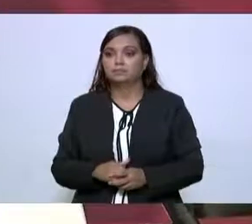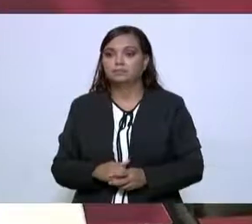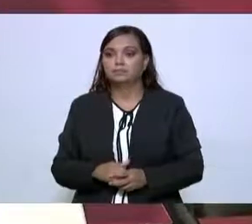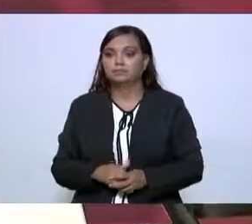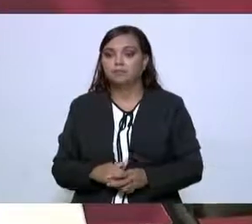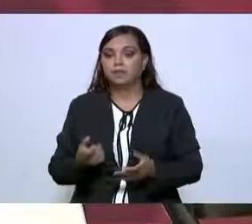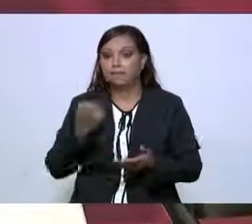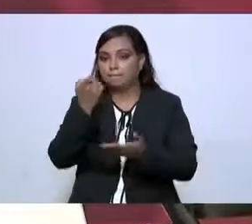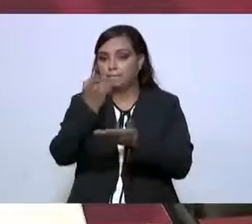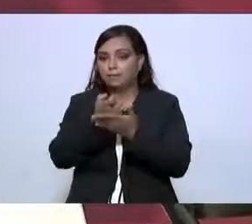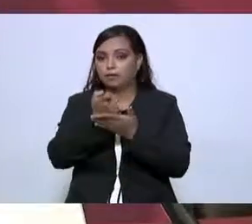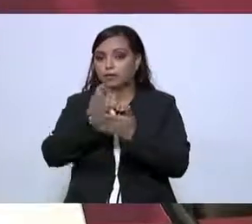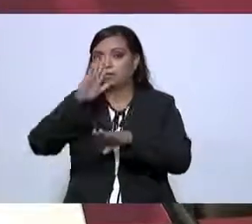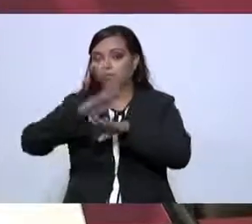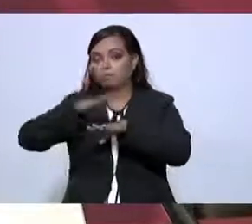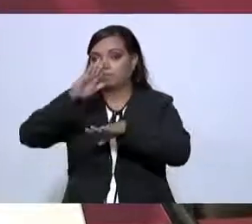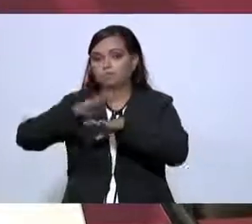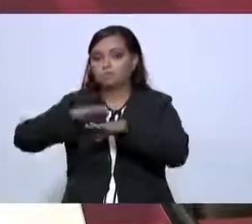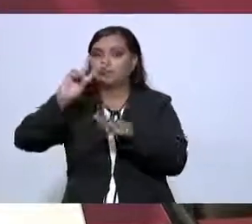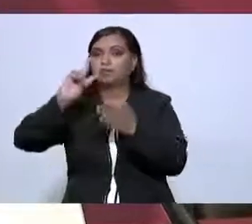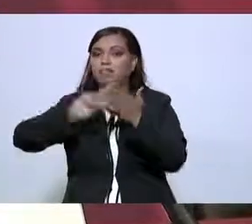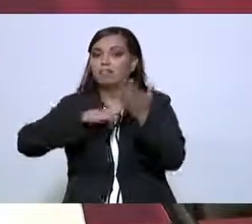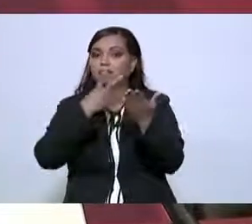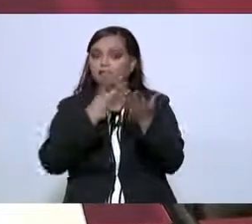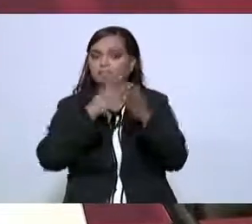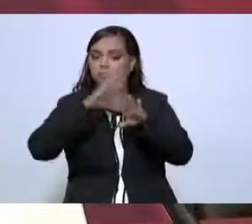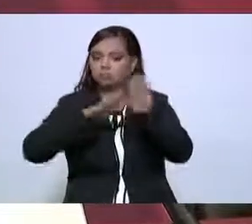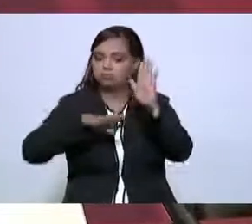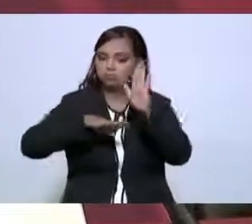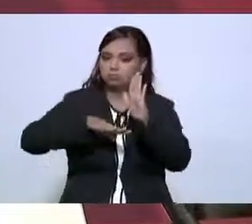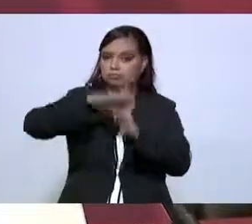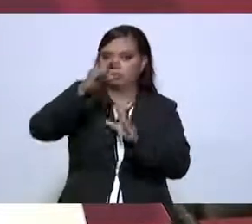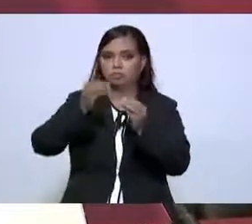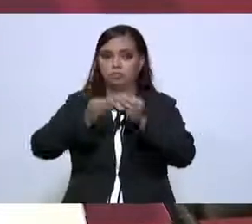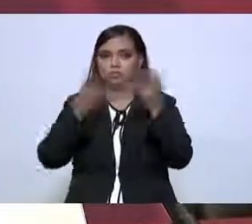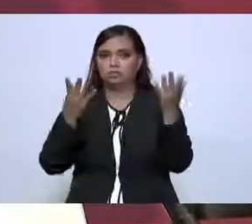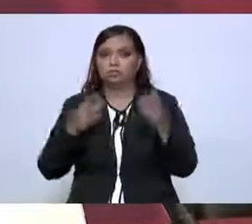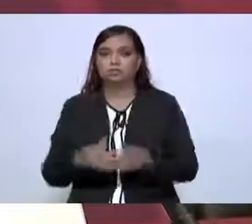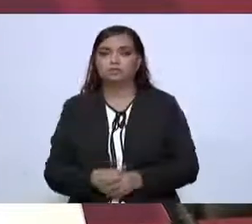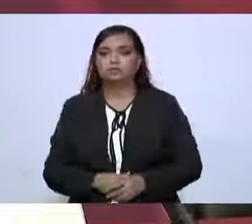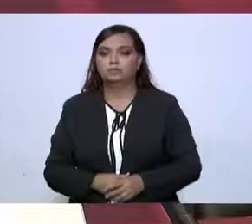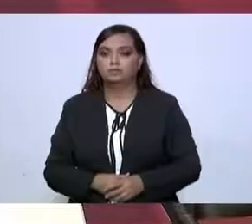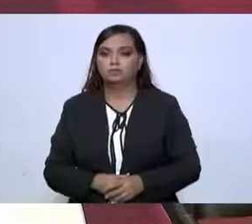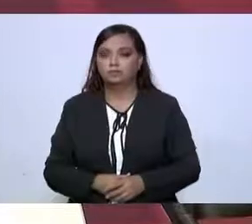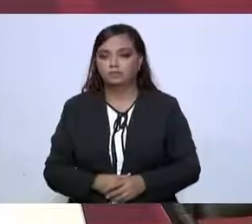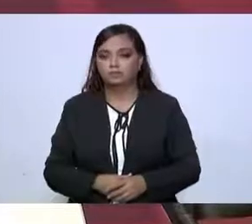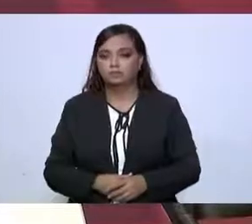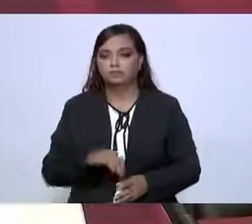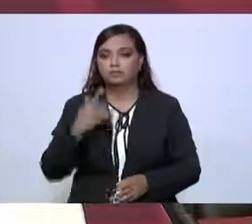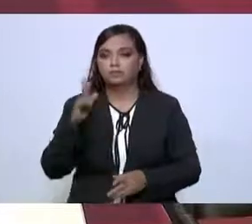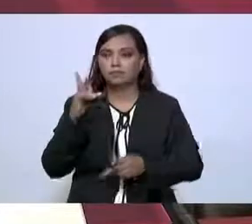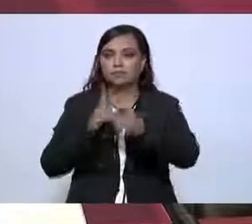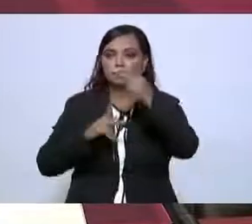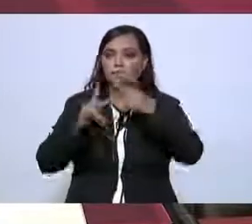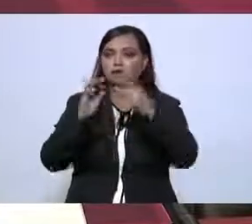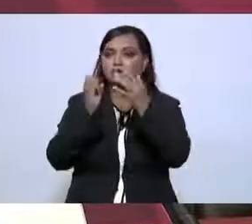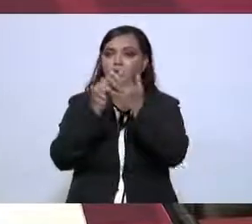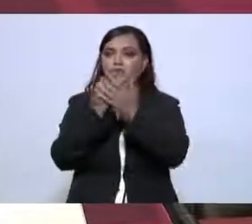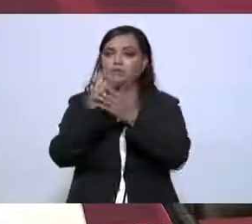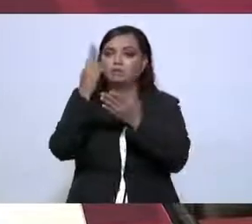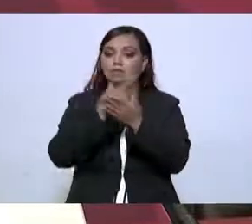el aumento ha sido extraordinario, decepcional. Y ya viene la nueva